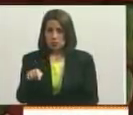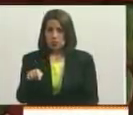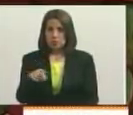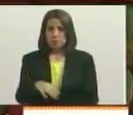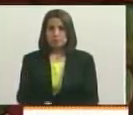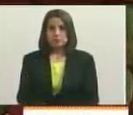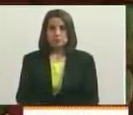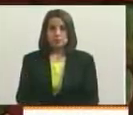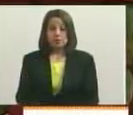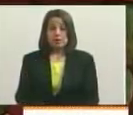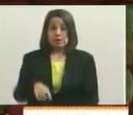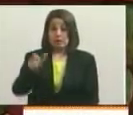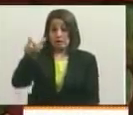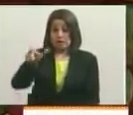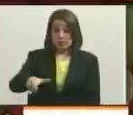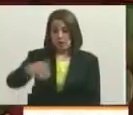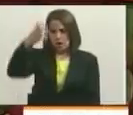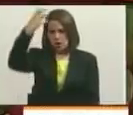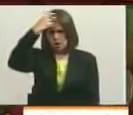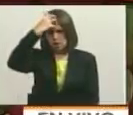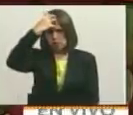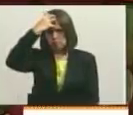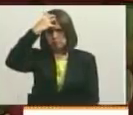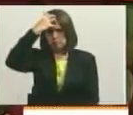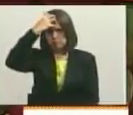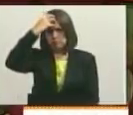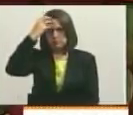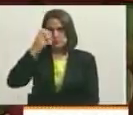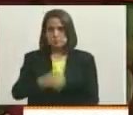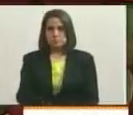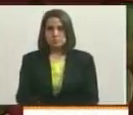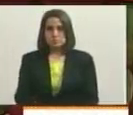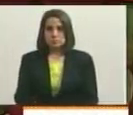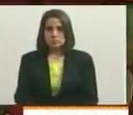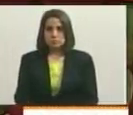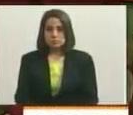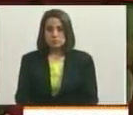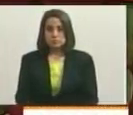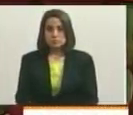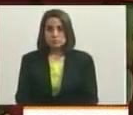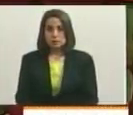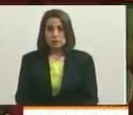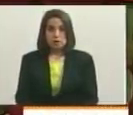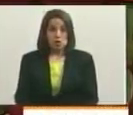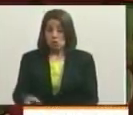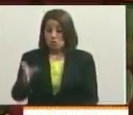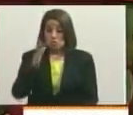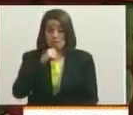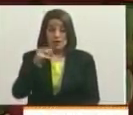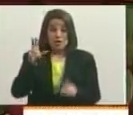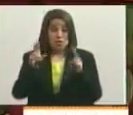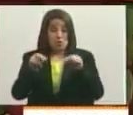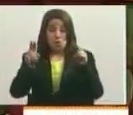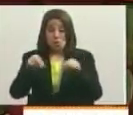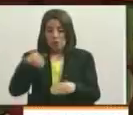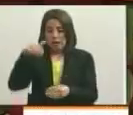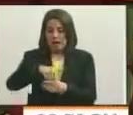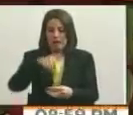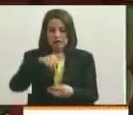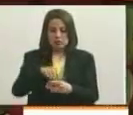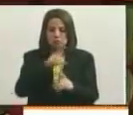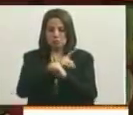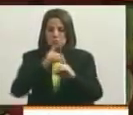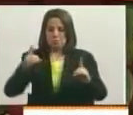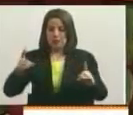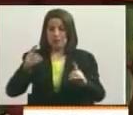Y ese tipo que es rey, que no ha ido a una elección jamás en su